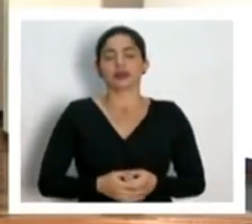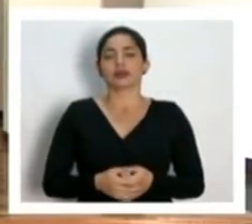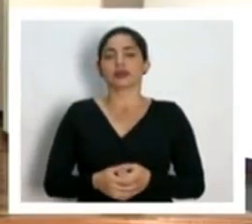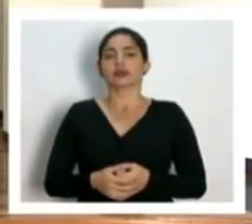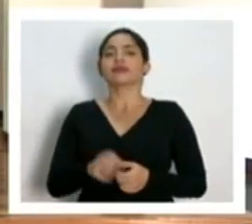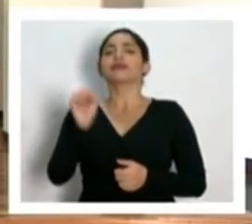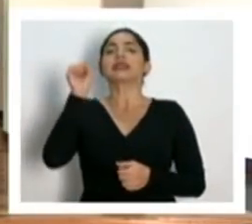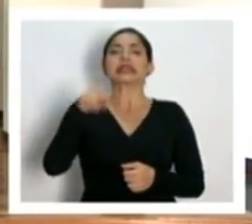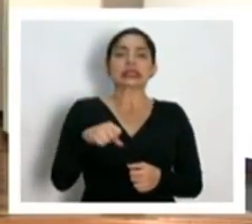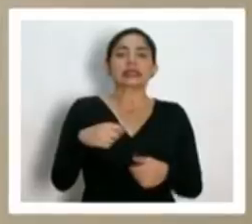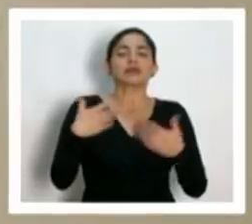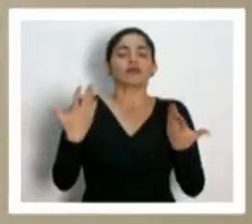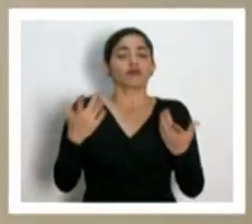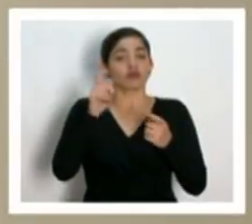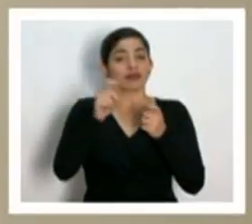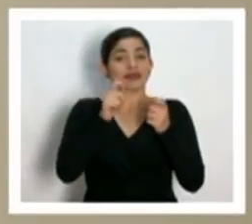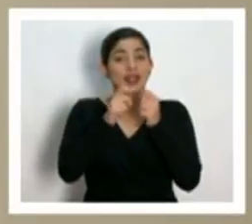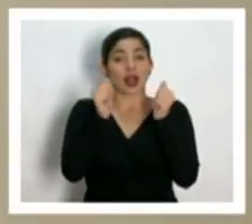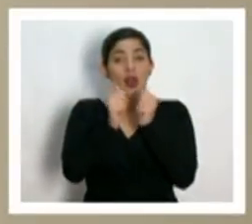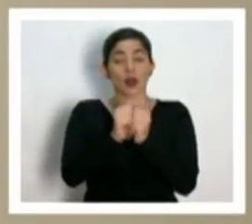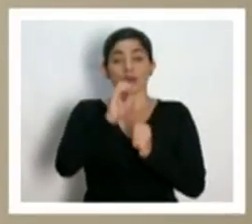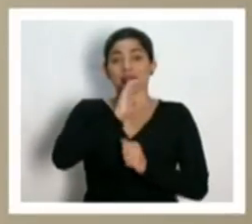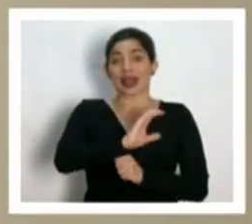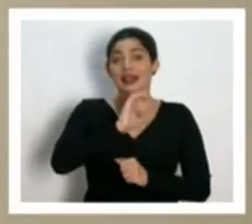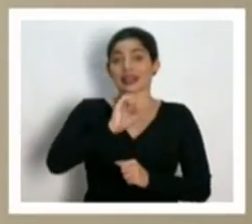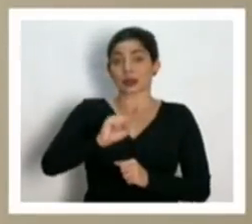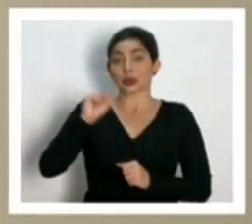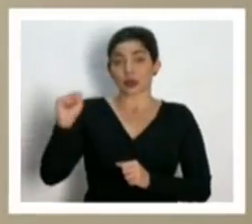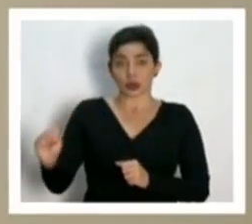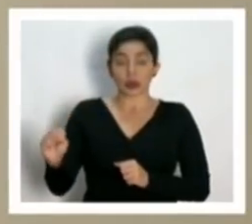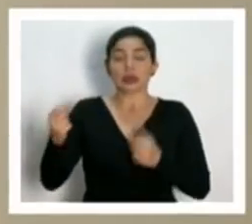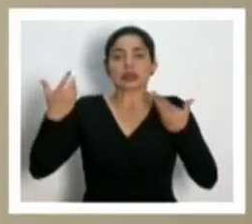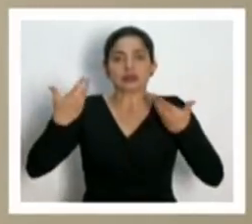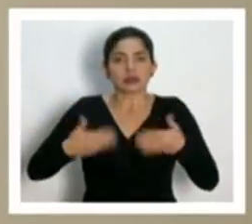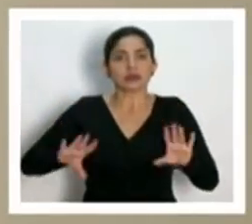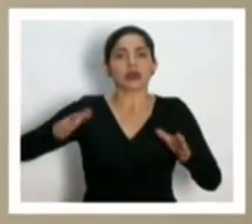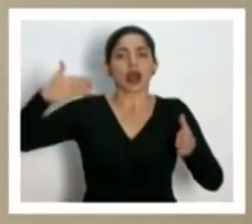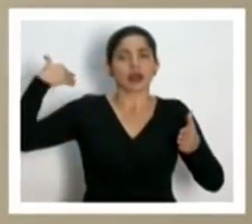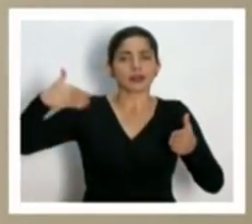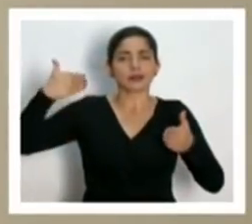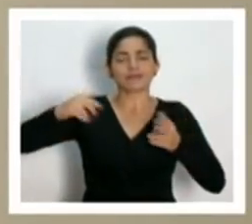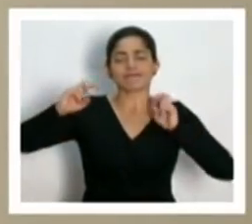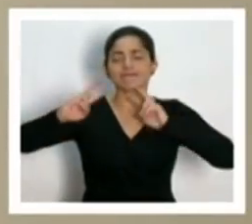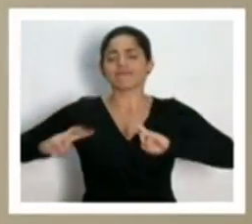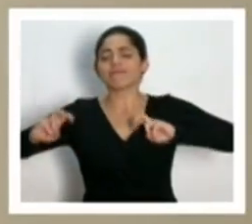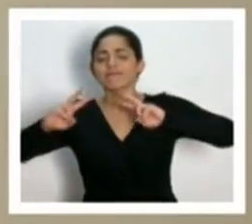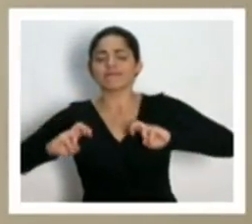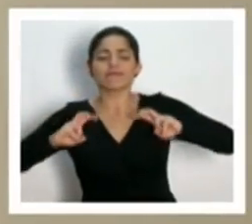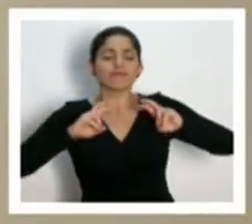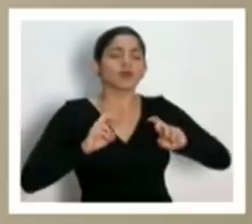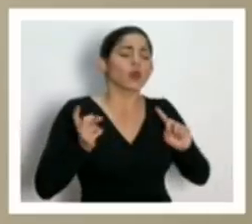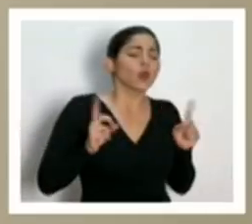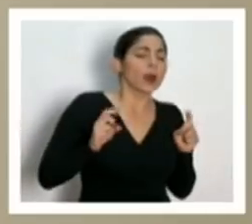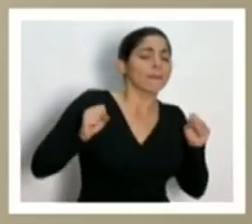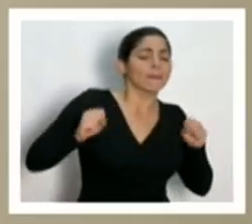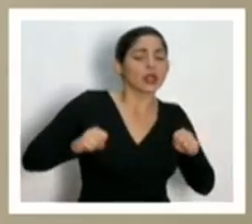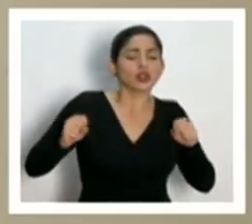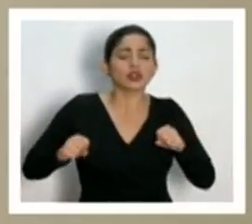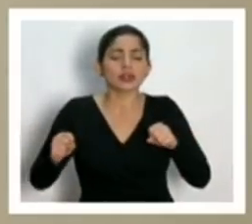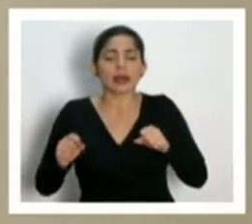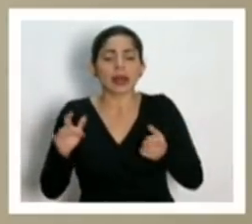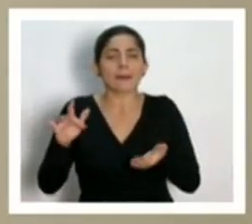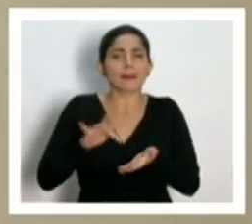si bueno justamente con la caja costarricense de seguro social hemos venido analizando las posibilidades con respecto a los